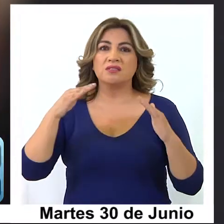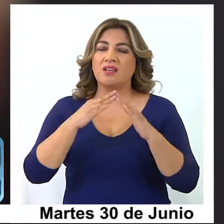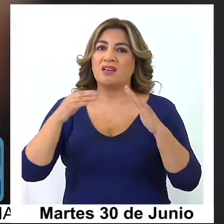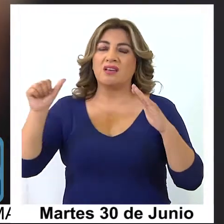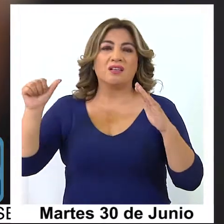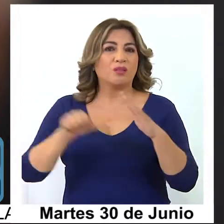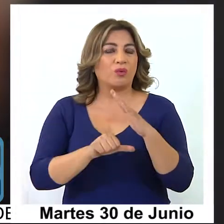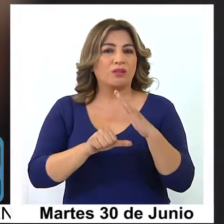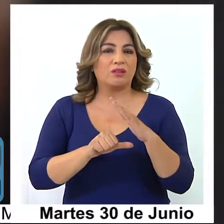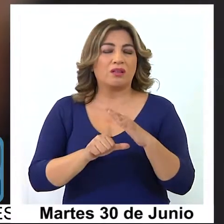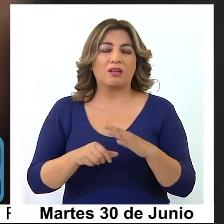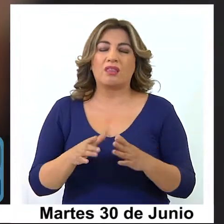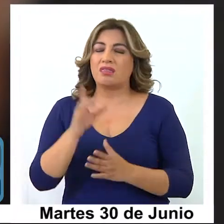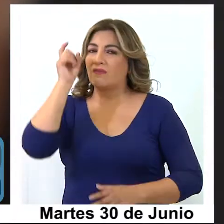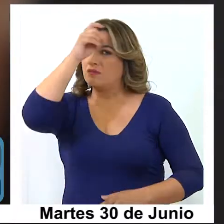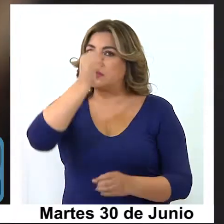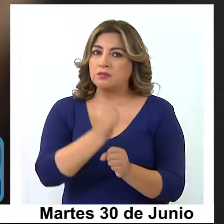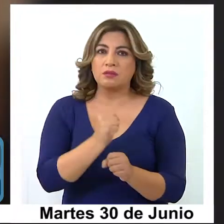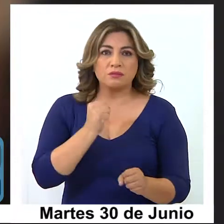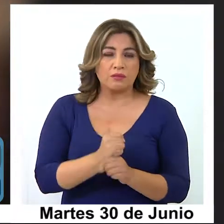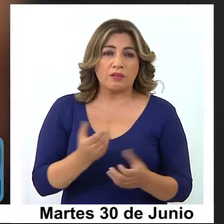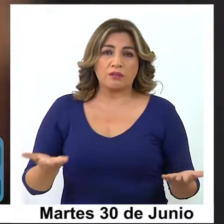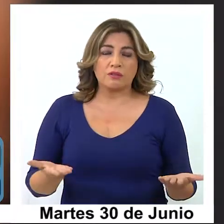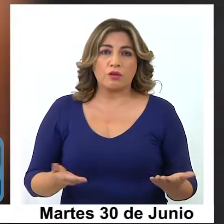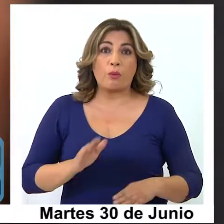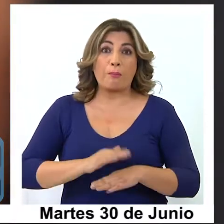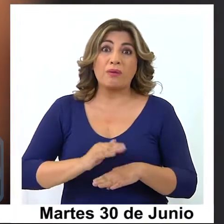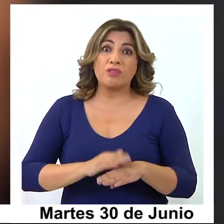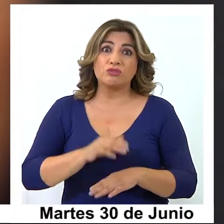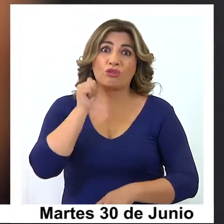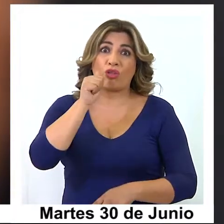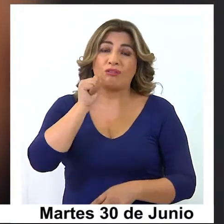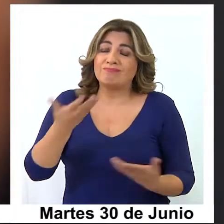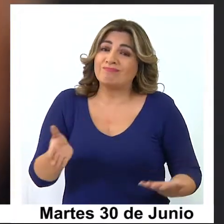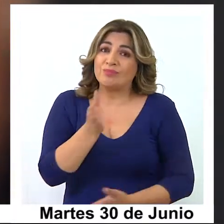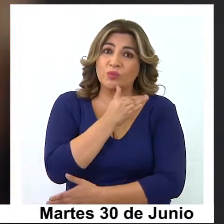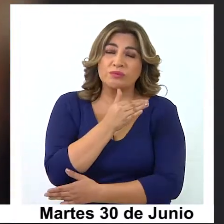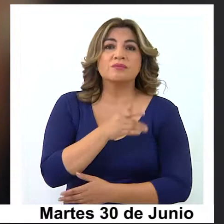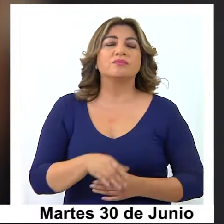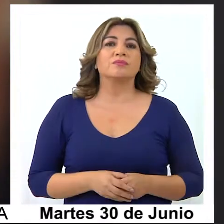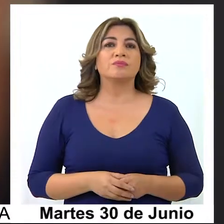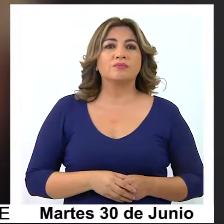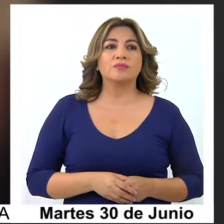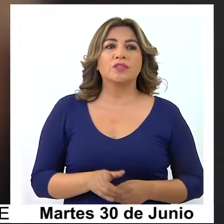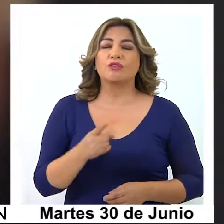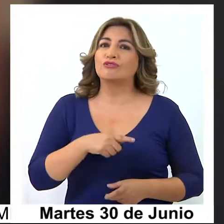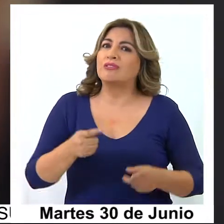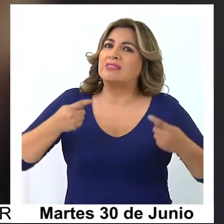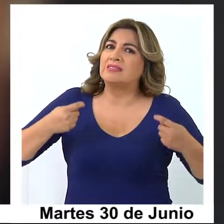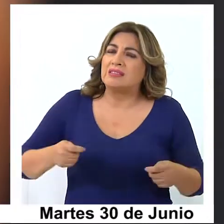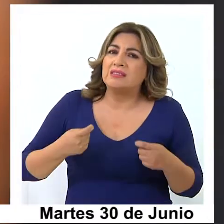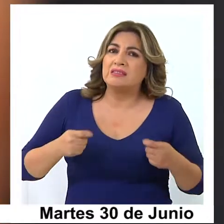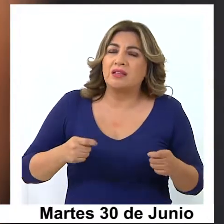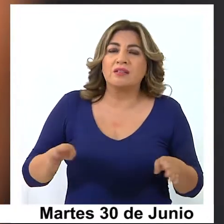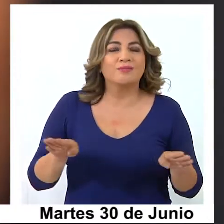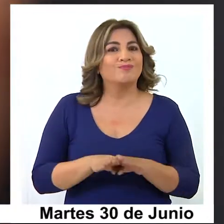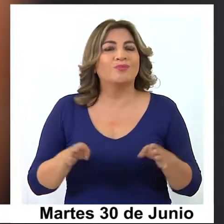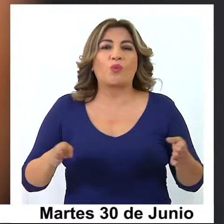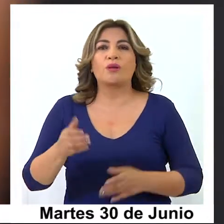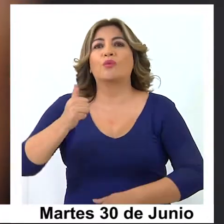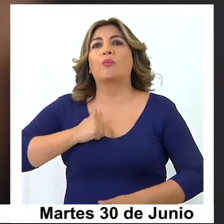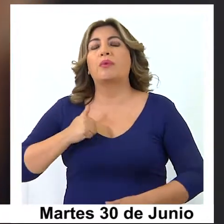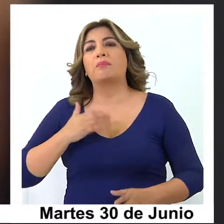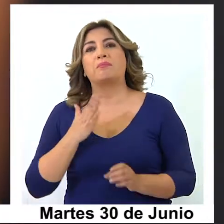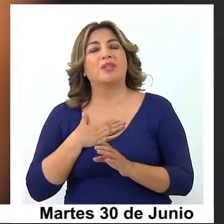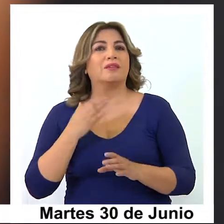complejo el trabajo porque obviamente los permisos no se dan permanentemente y tenemos que tratar de igualmente cumplir